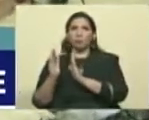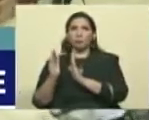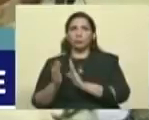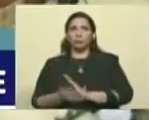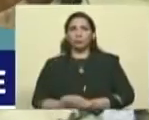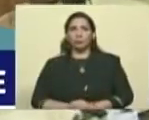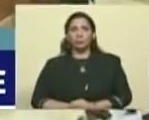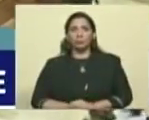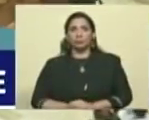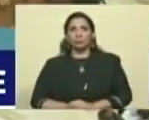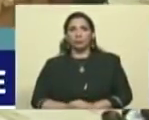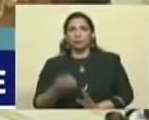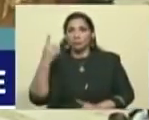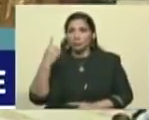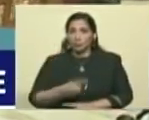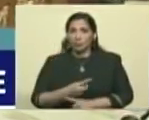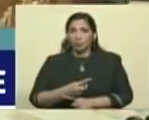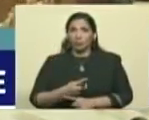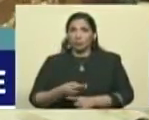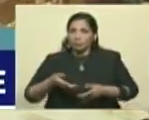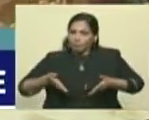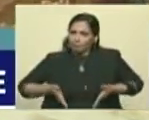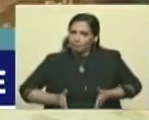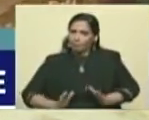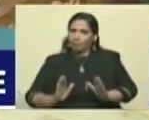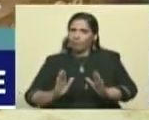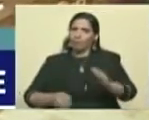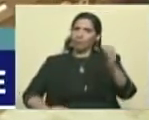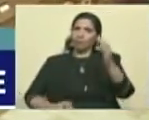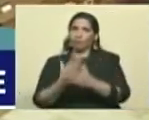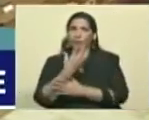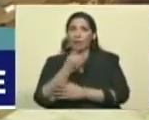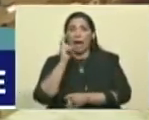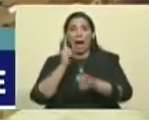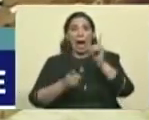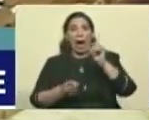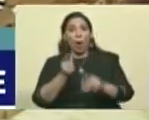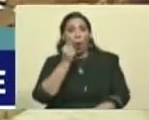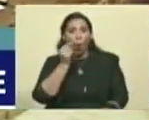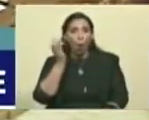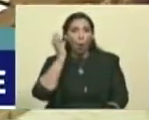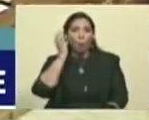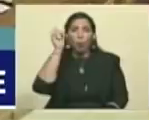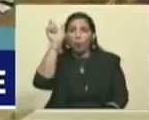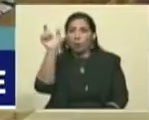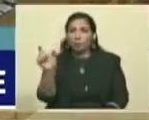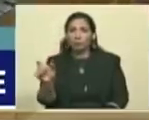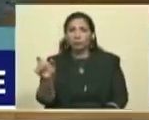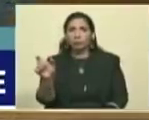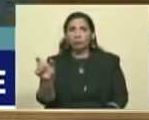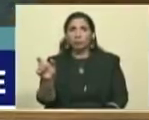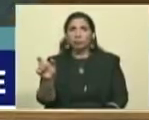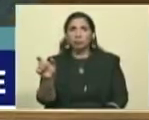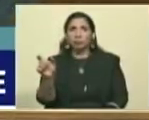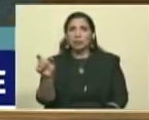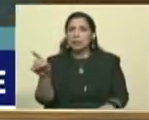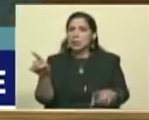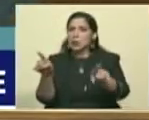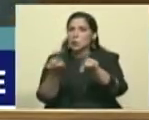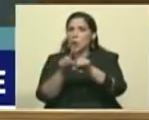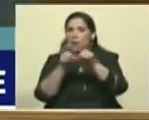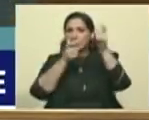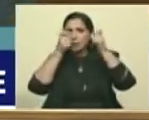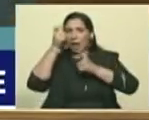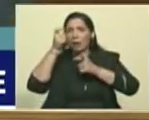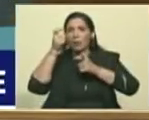Y tiene que surgir algo o alguien, mujer u hombre, que al menos se parezca a Hugo Chávez. Para